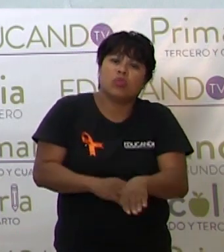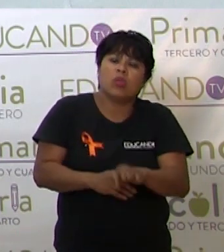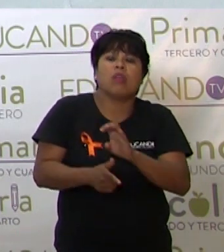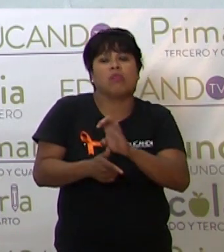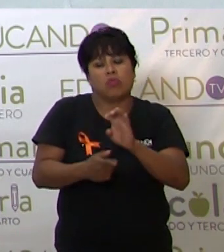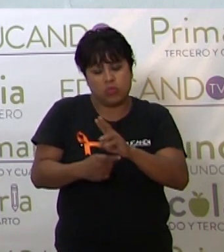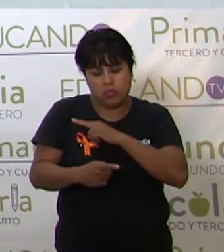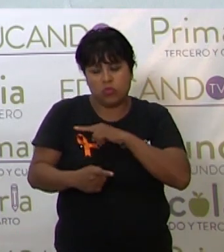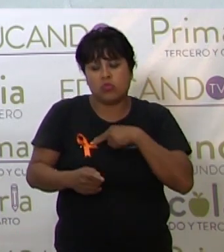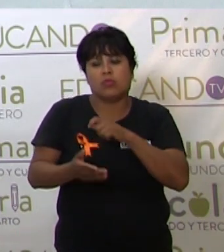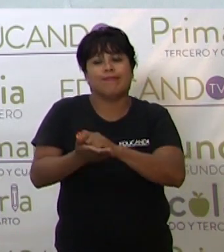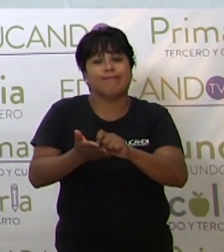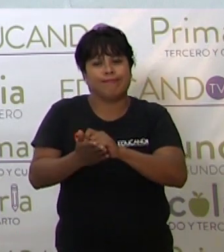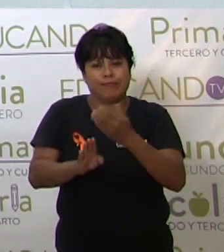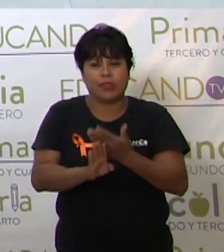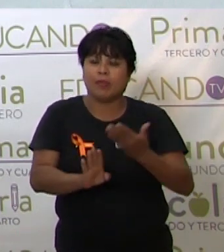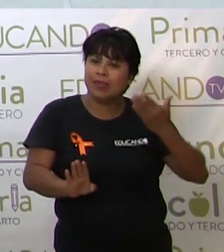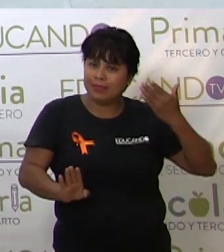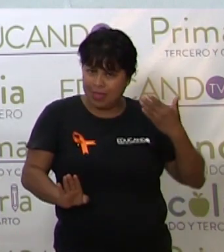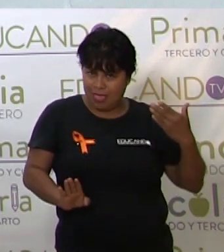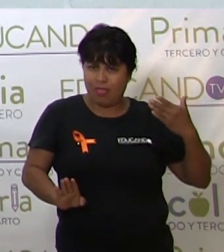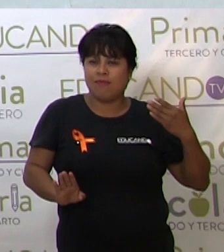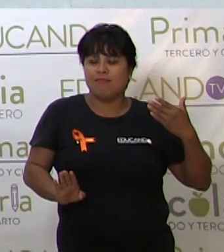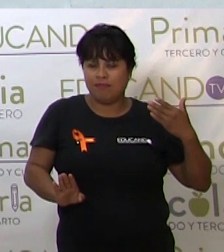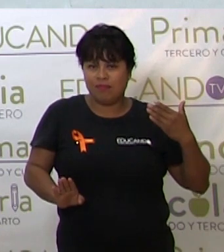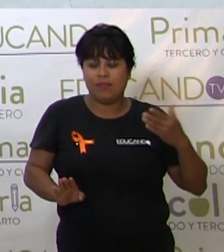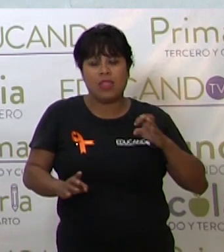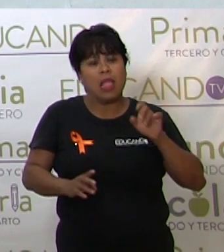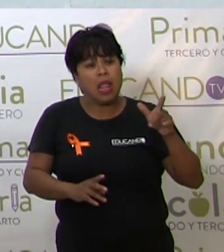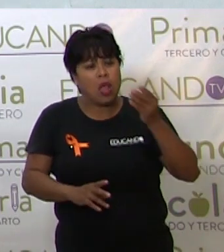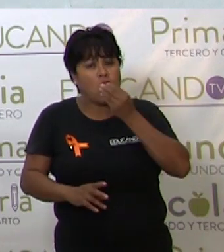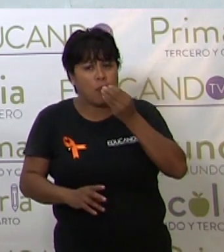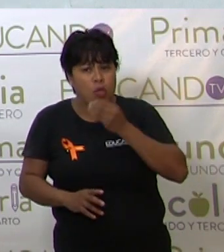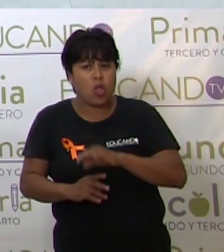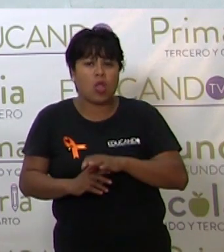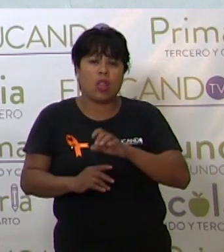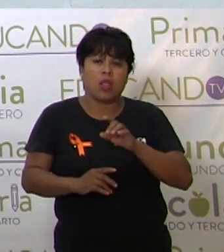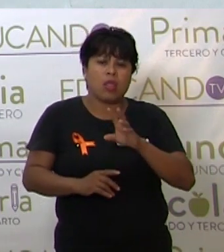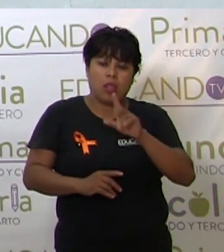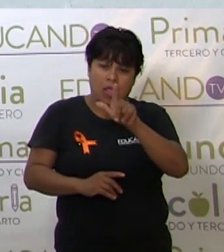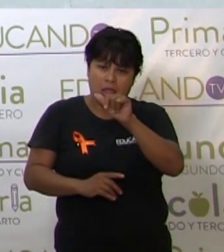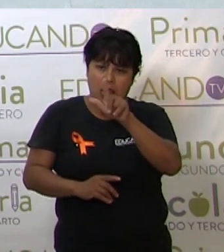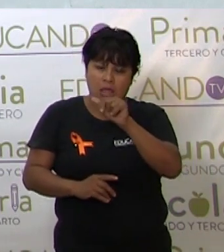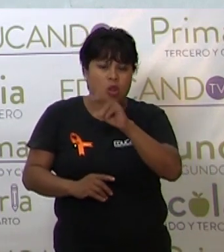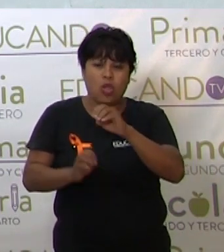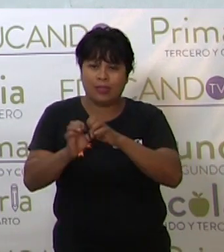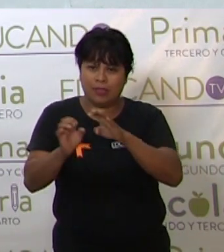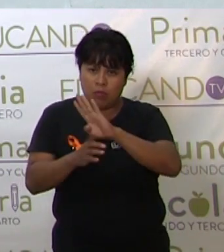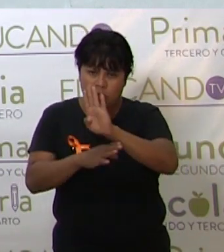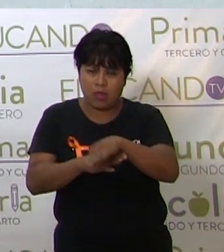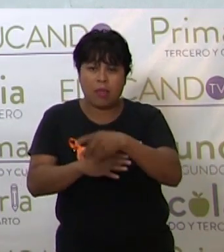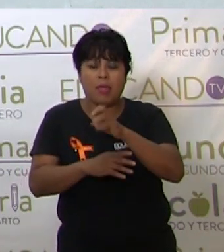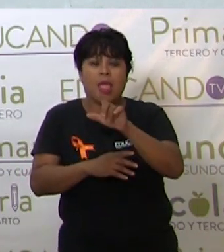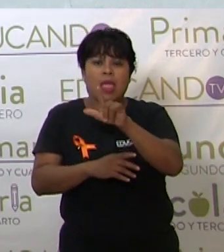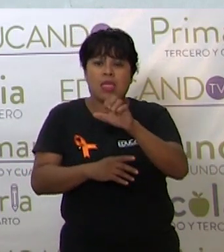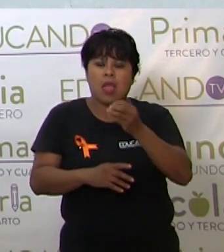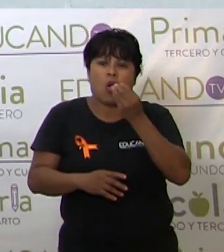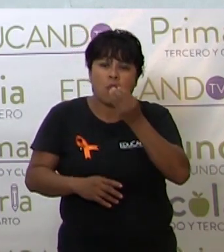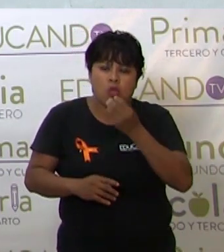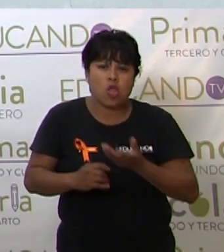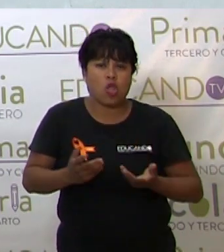entonces tenemos que redactar todo en pasado, ¿verdad? Él comió, Lila comió. Bueno, Lila no está muerta, pero ella comió,